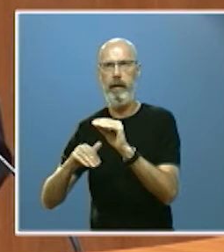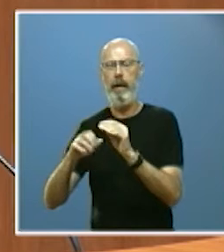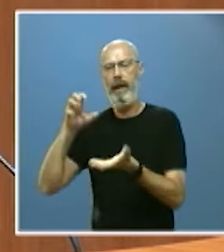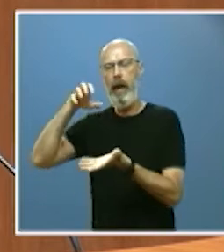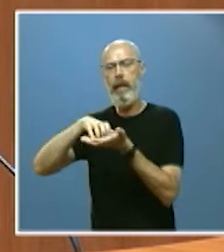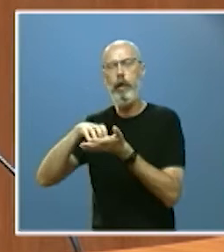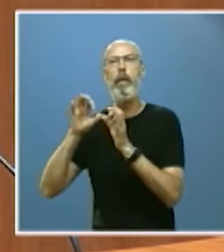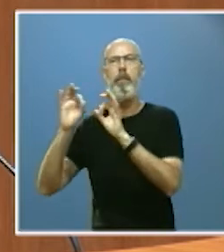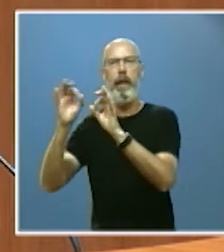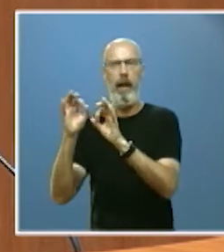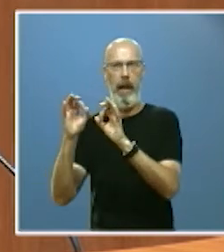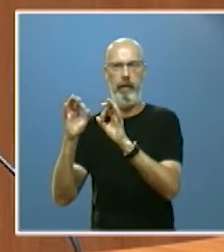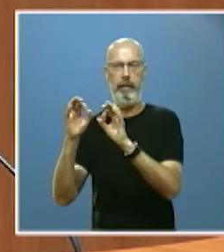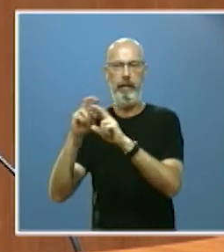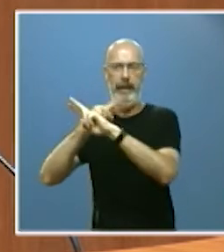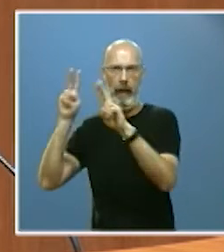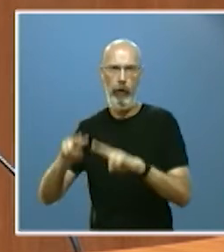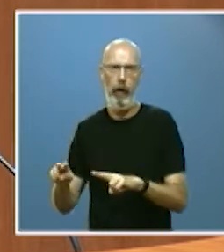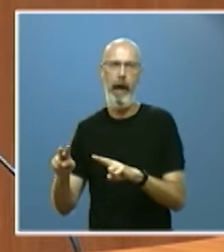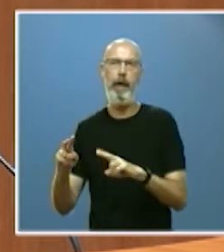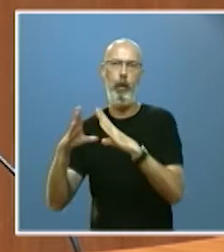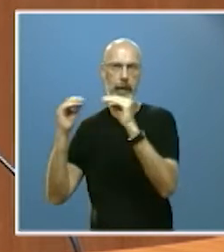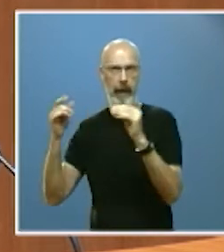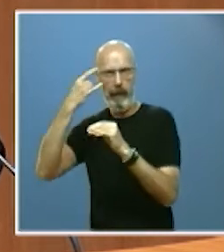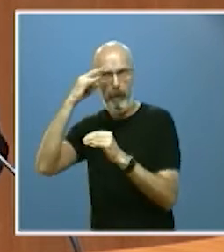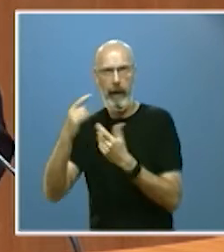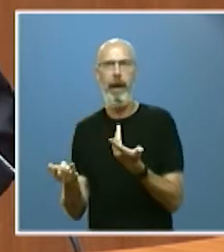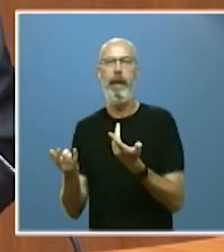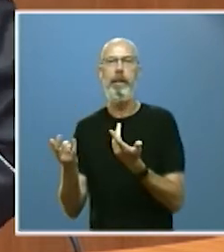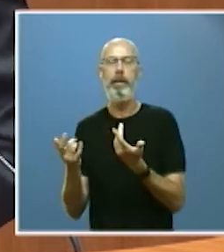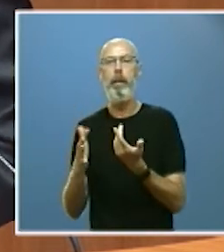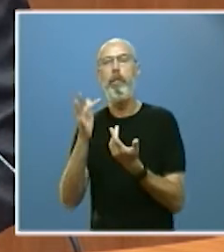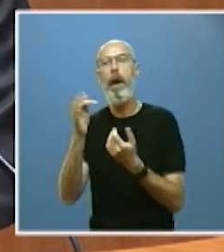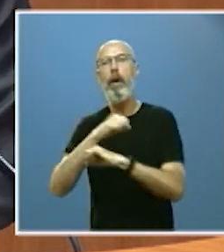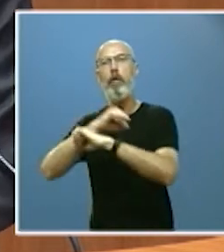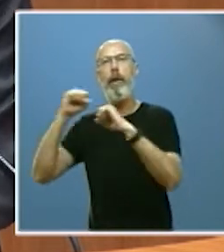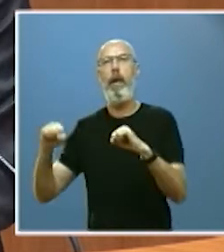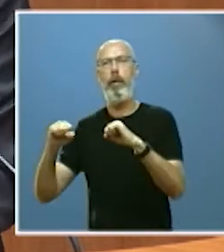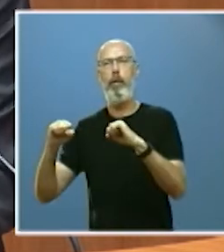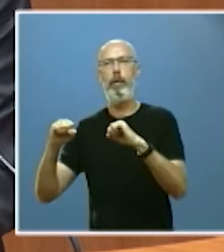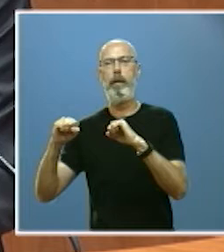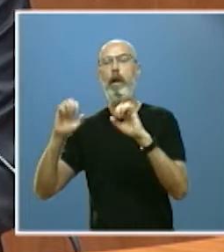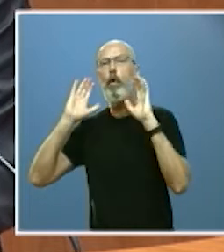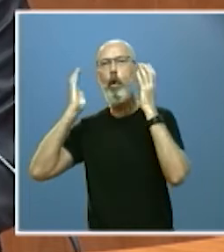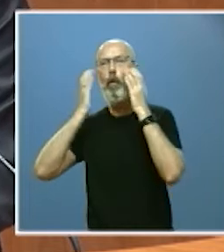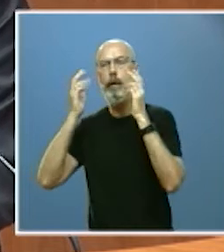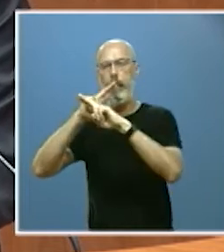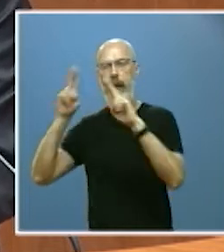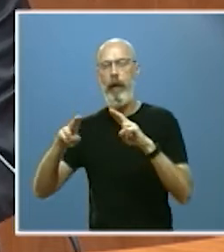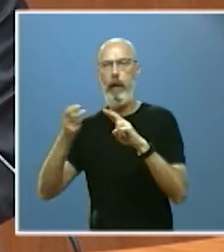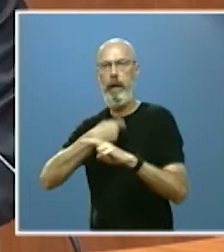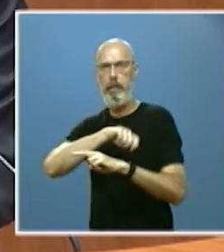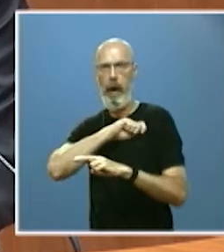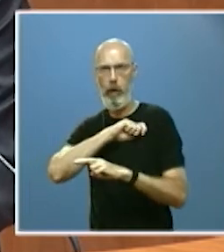el apoyo al centro internacional de la universidad de Salamanca y la consolidación del congreso internacional del español